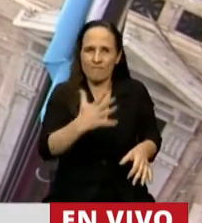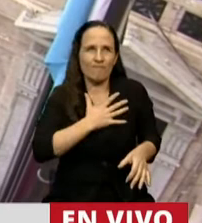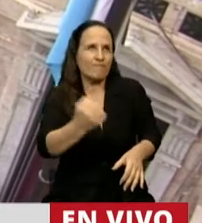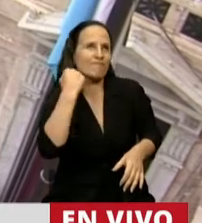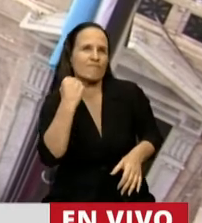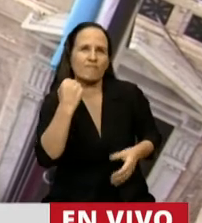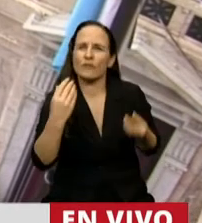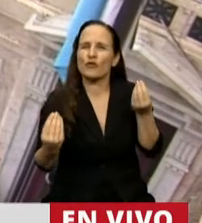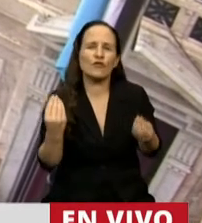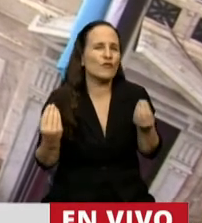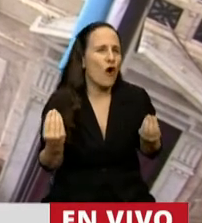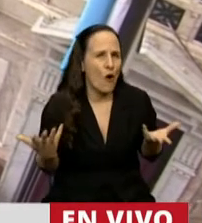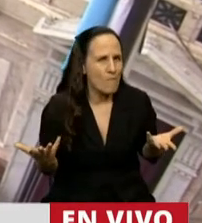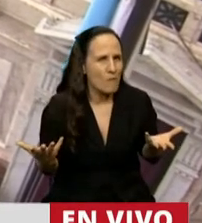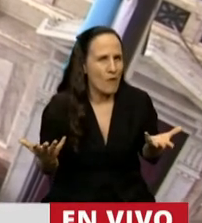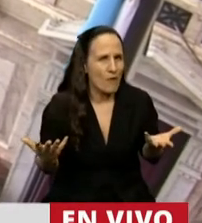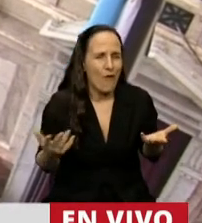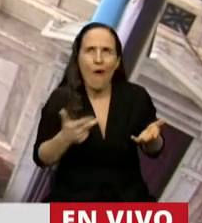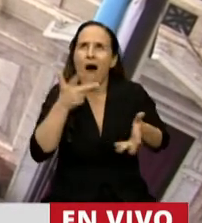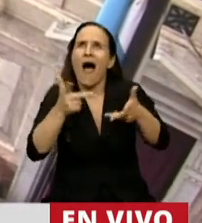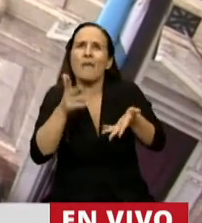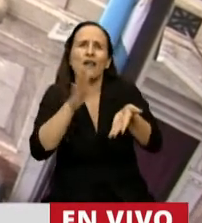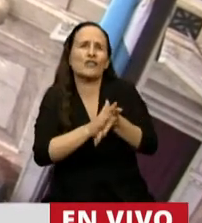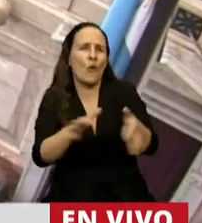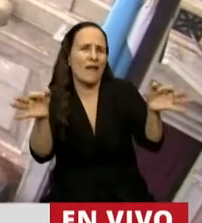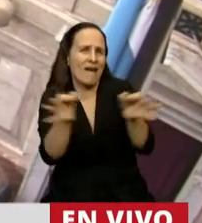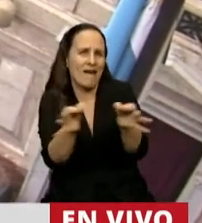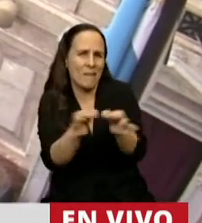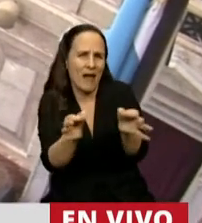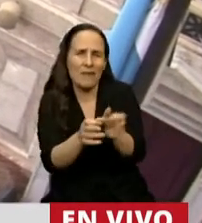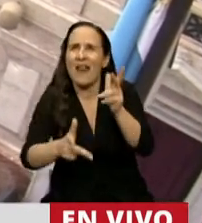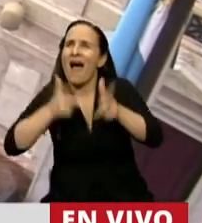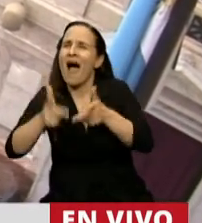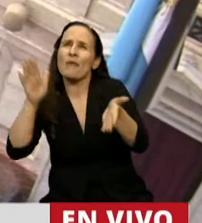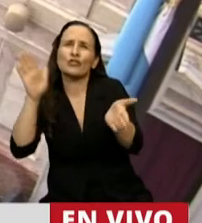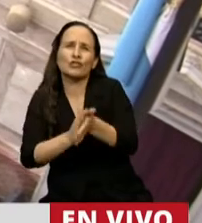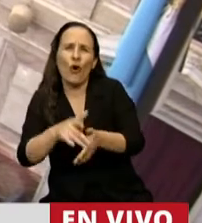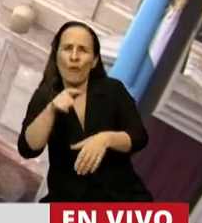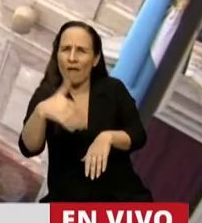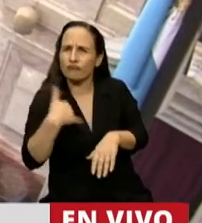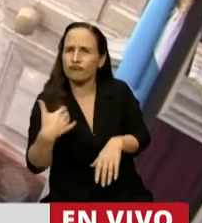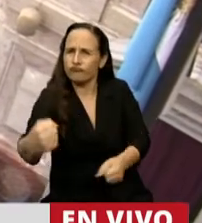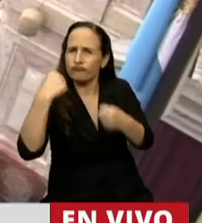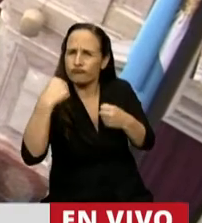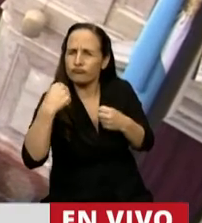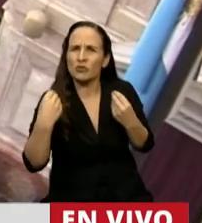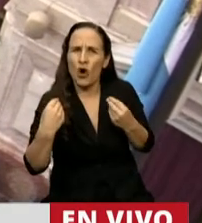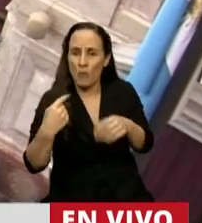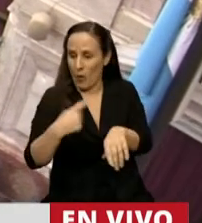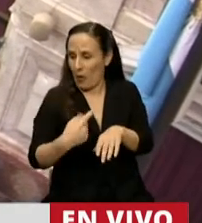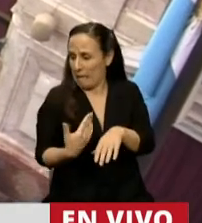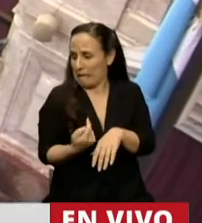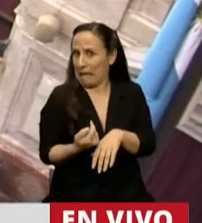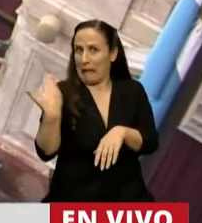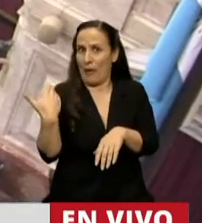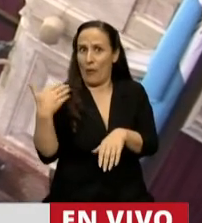hablar de Malvinas, hablar de patriotismo, cuando hace unos minutos terminamos de votar una